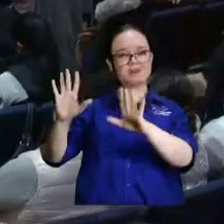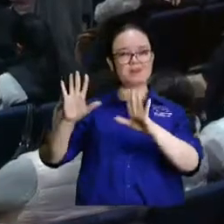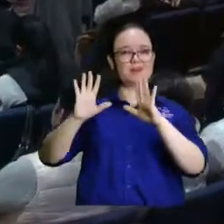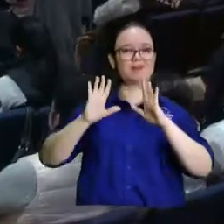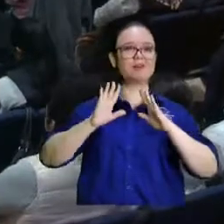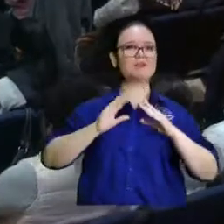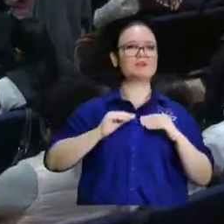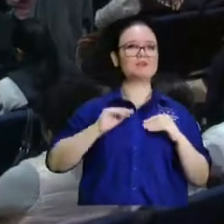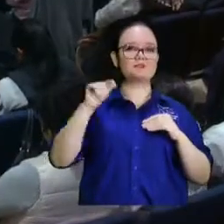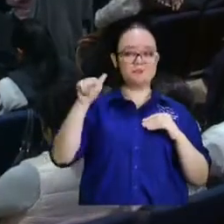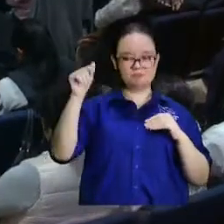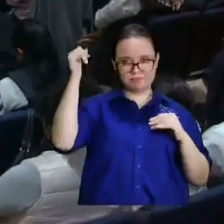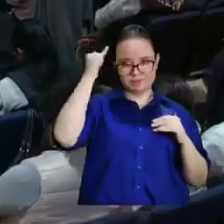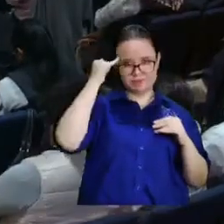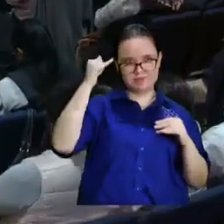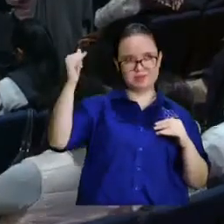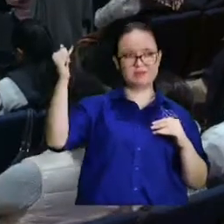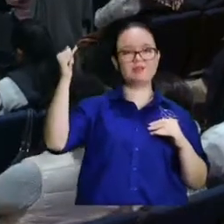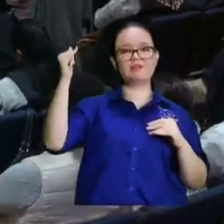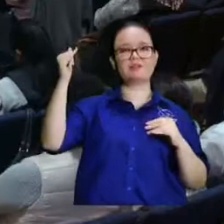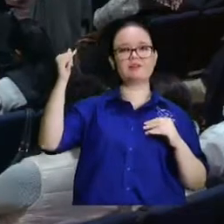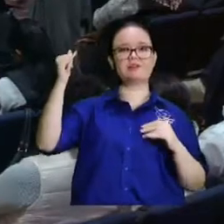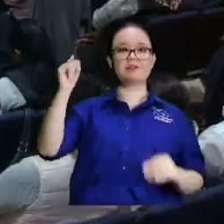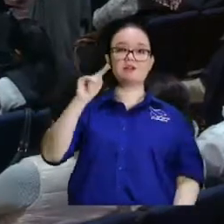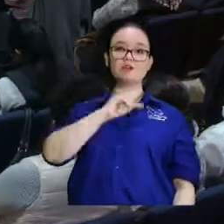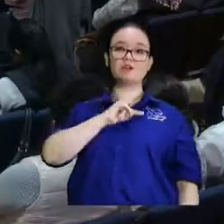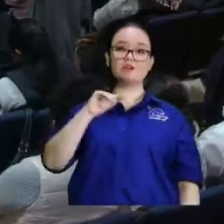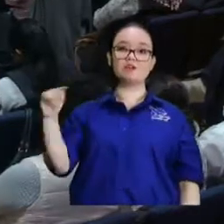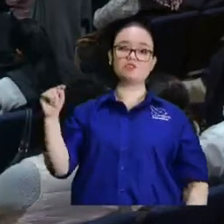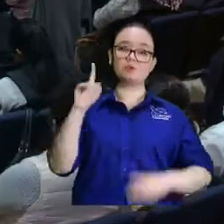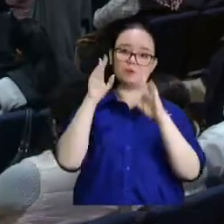de los terraplanistas son creyentes